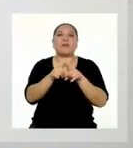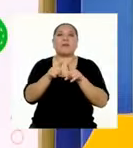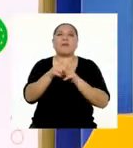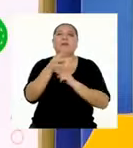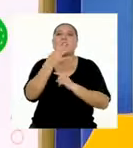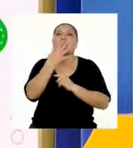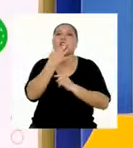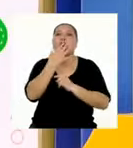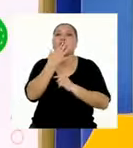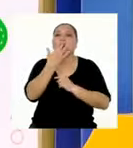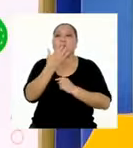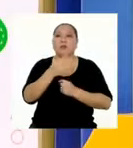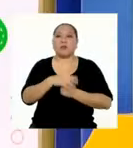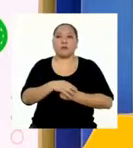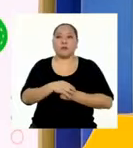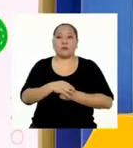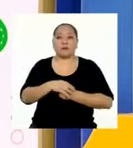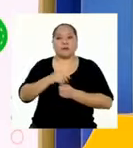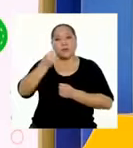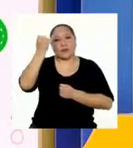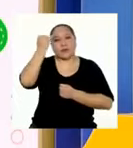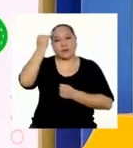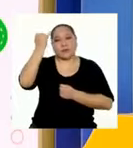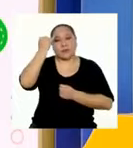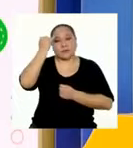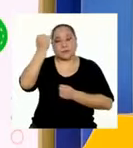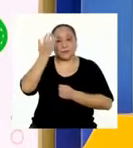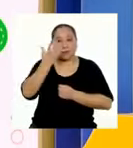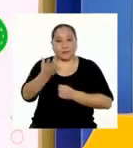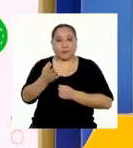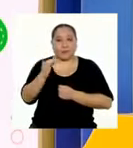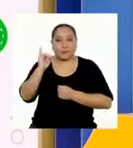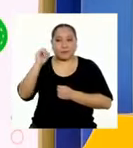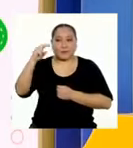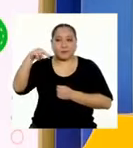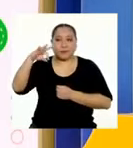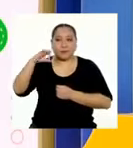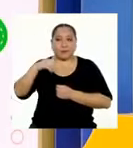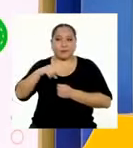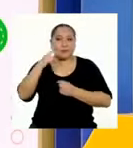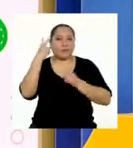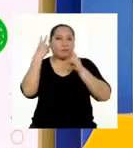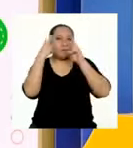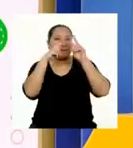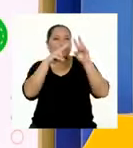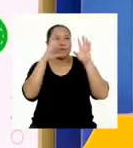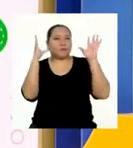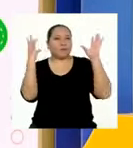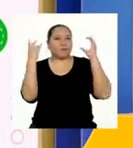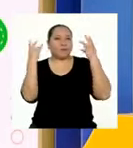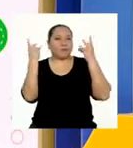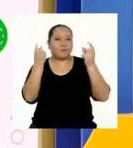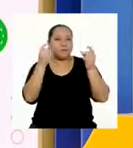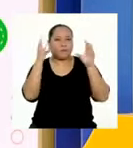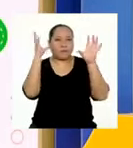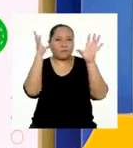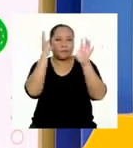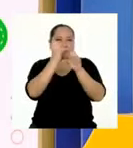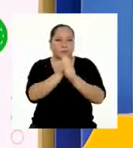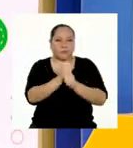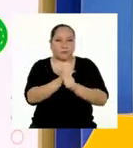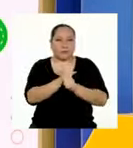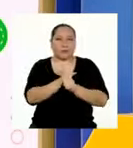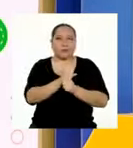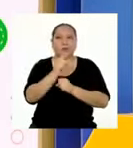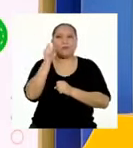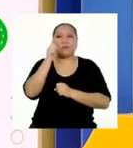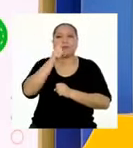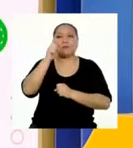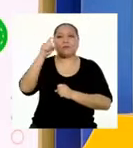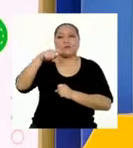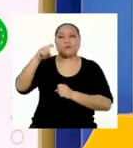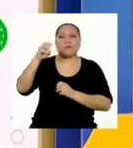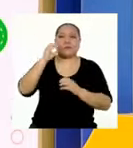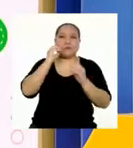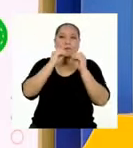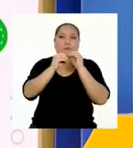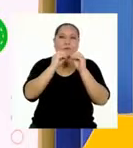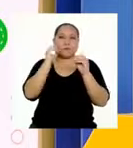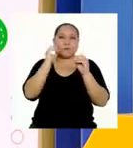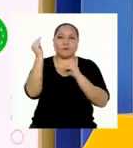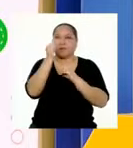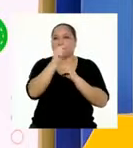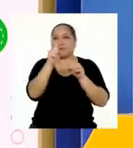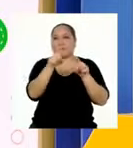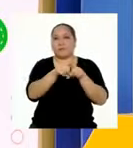por el color. Si la idea de la infografía es informar de forma visual, resumida y rápida, pues hay que corregir